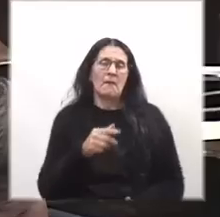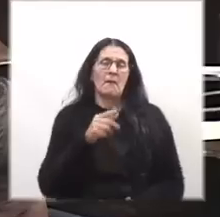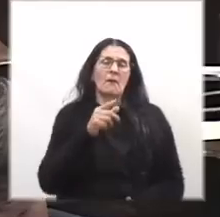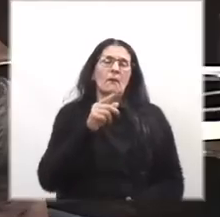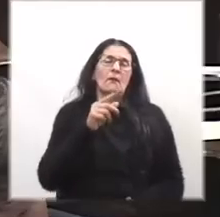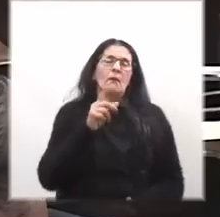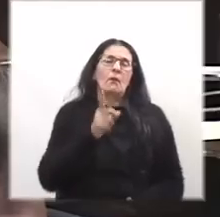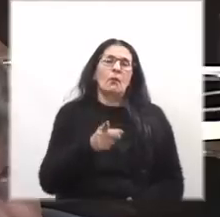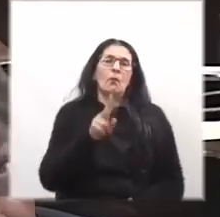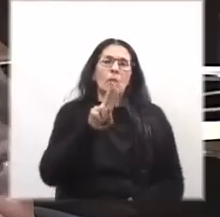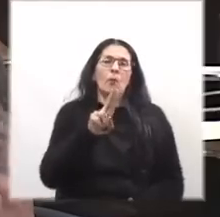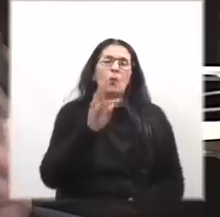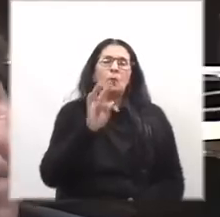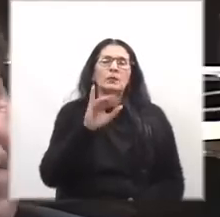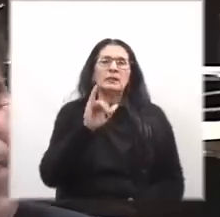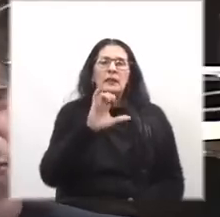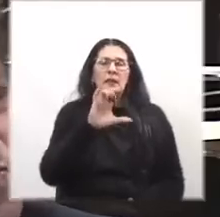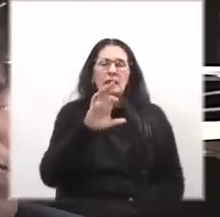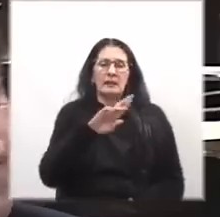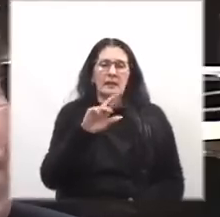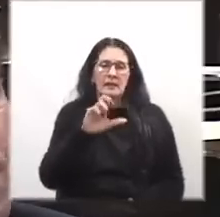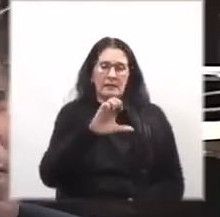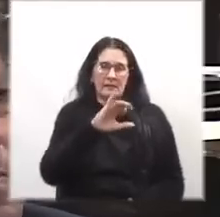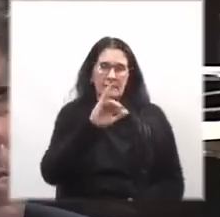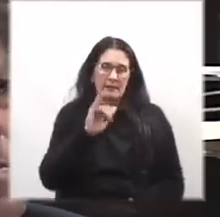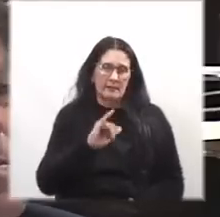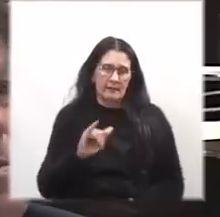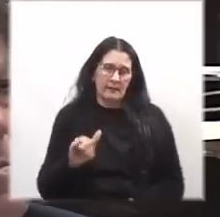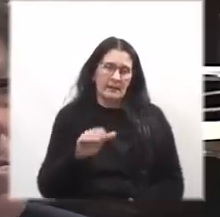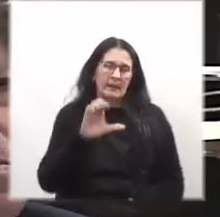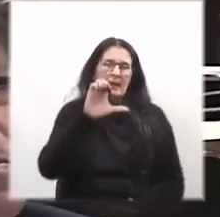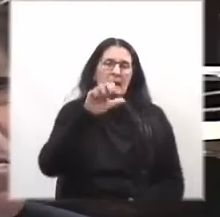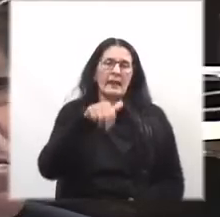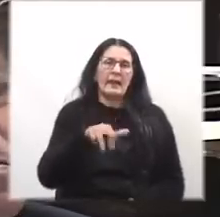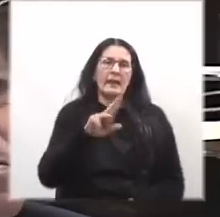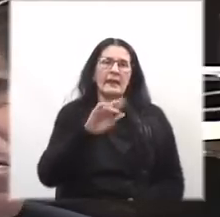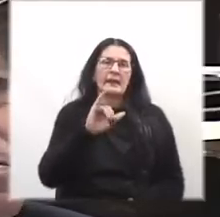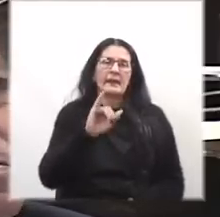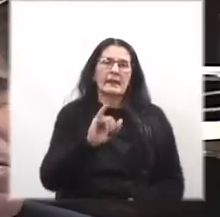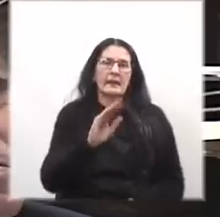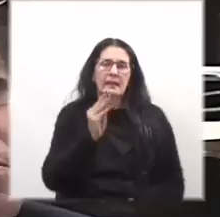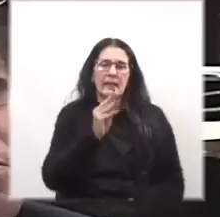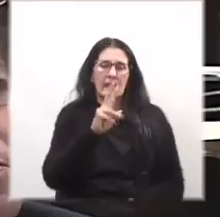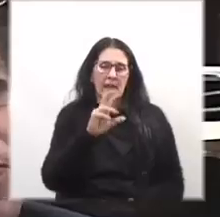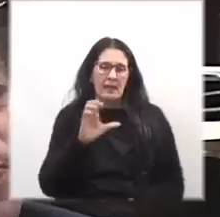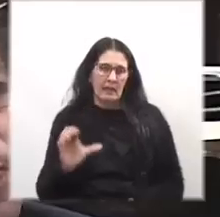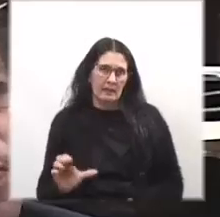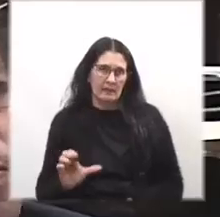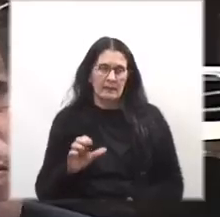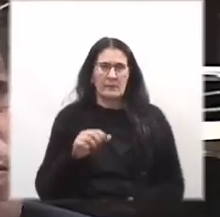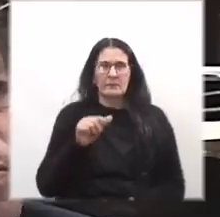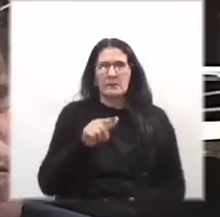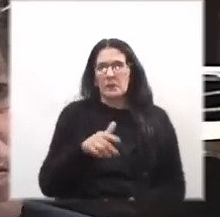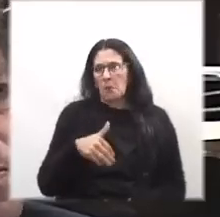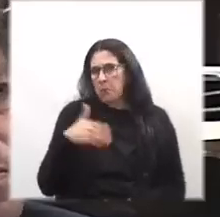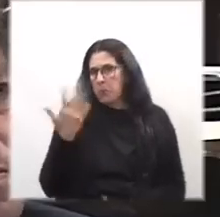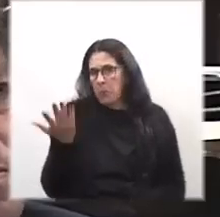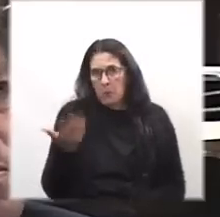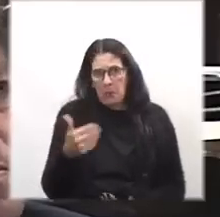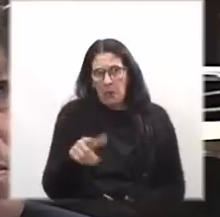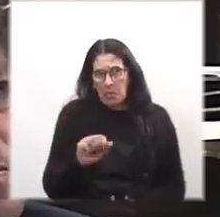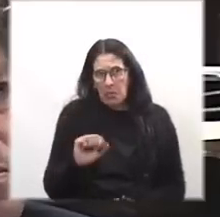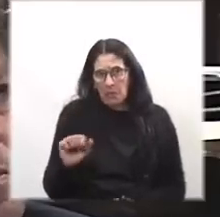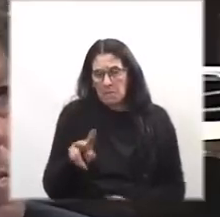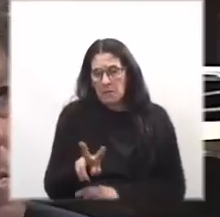Gutiérrez, Gerardo Rodríguez, Enrique Rodríguez, Daniel Gutiérrez, cualquiera de ellos podría ser fiscal de corte.